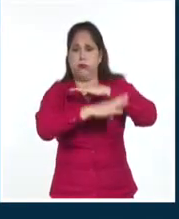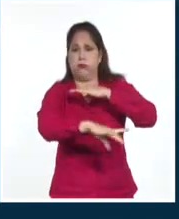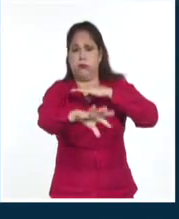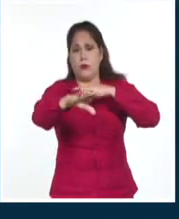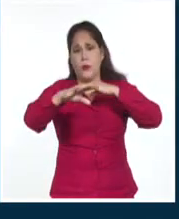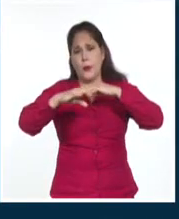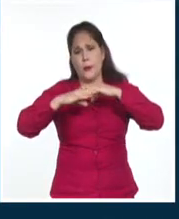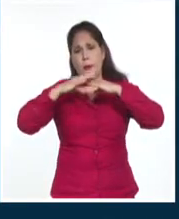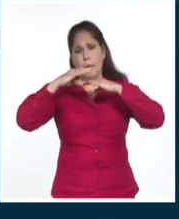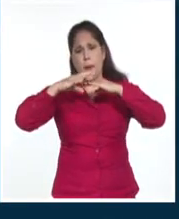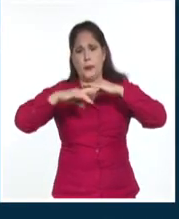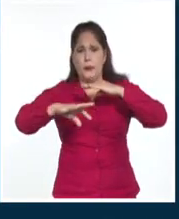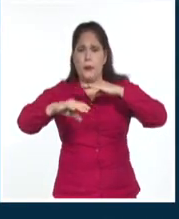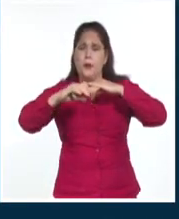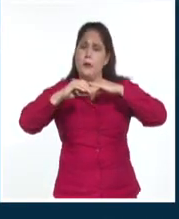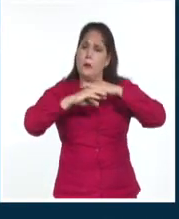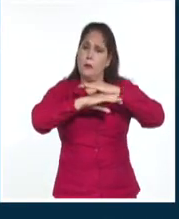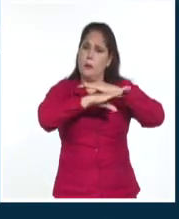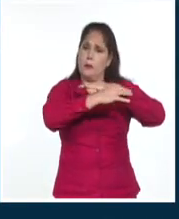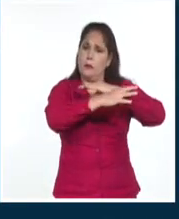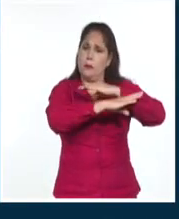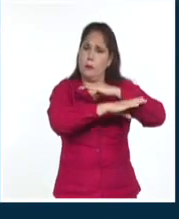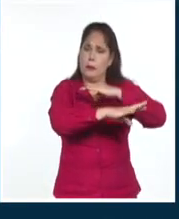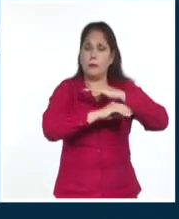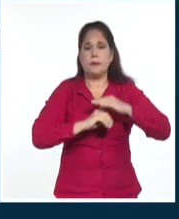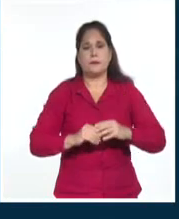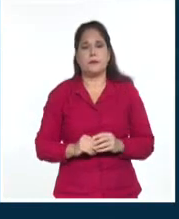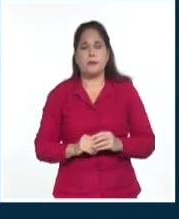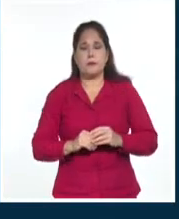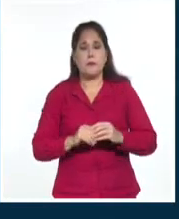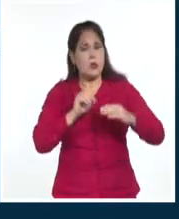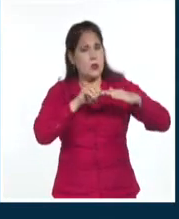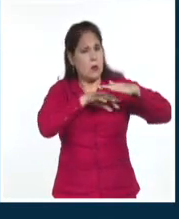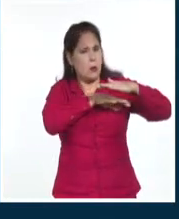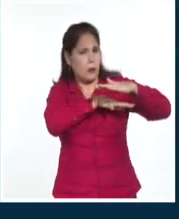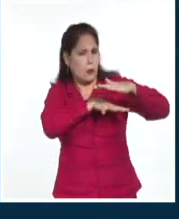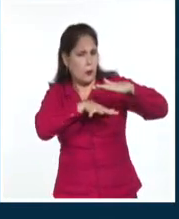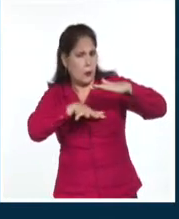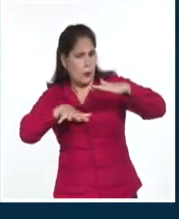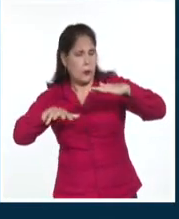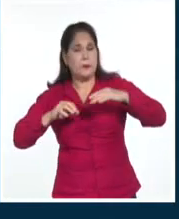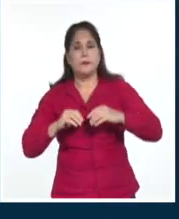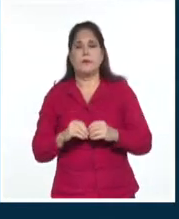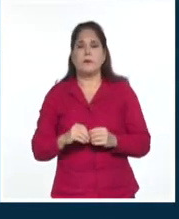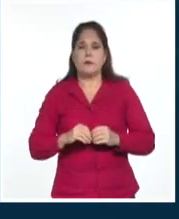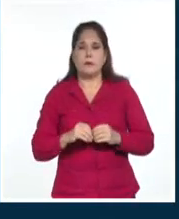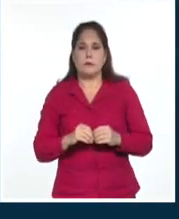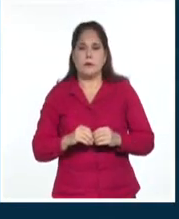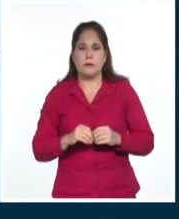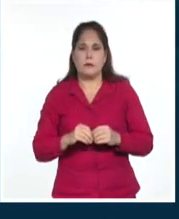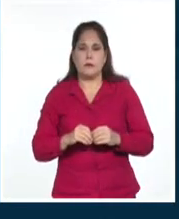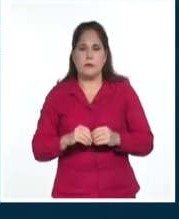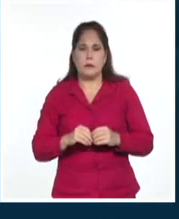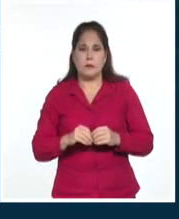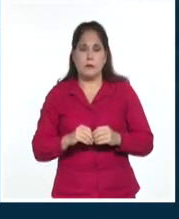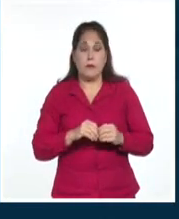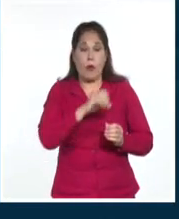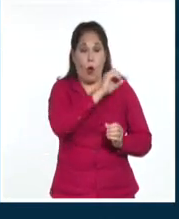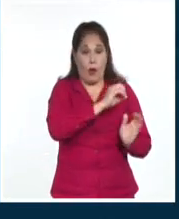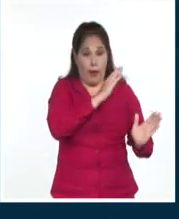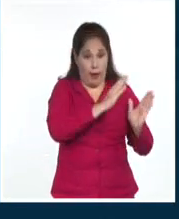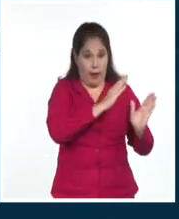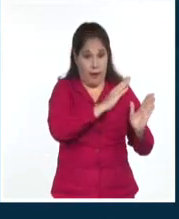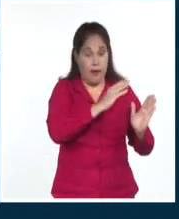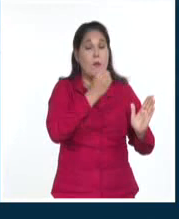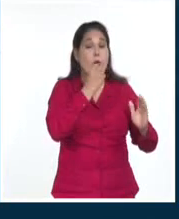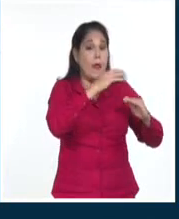occidental oleaje en el resto de las costas, excepto poco oleaje en el sur de occidente y centro y oleaje en la costa norte central pero incrementándose